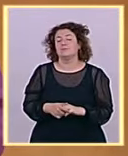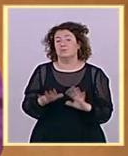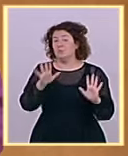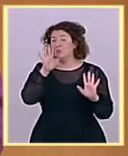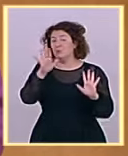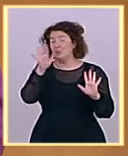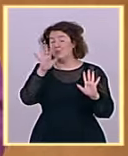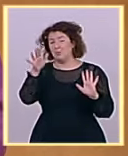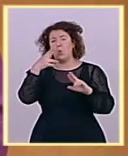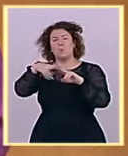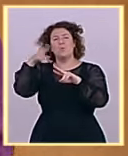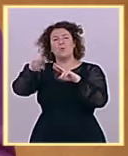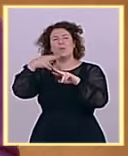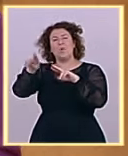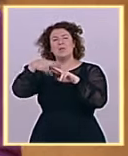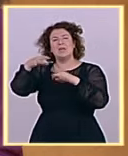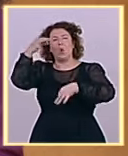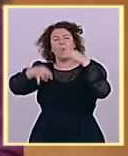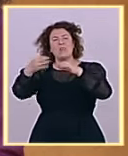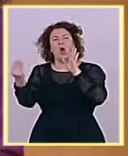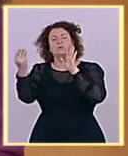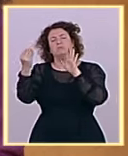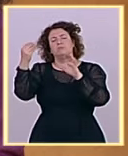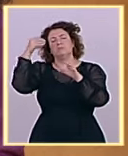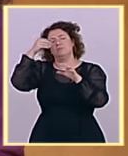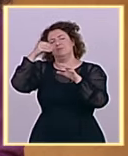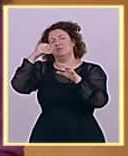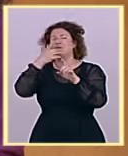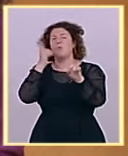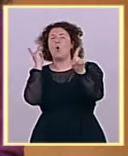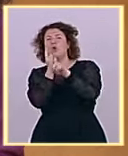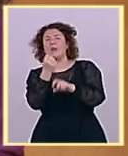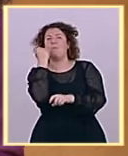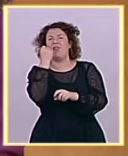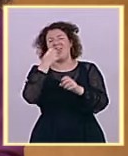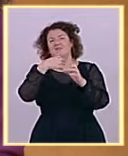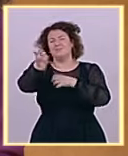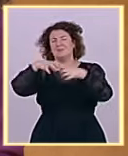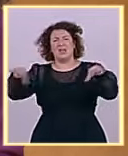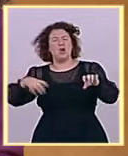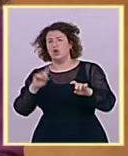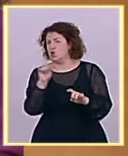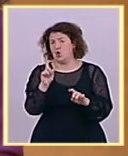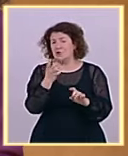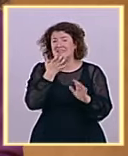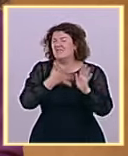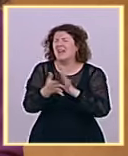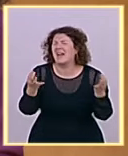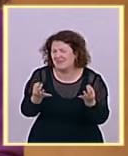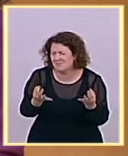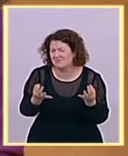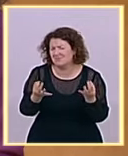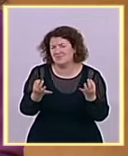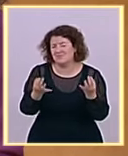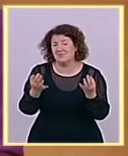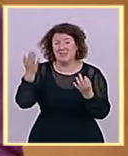de poderes, es devolver a la política algo que nunca debió de salir de ese ámbito porque algunos escondieron la